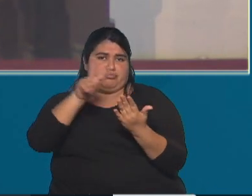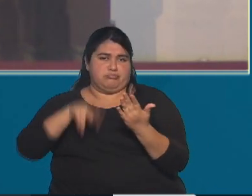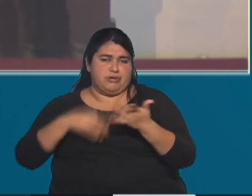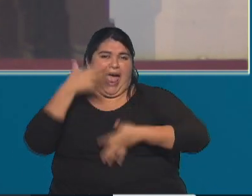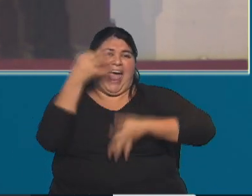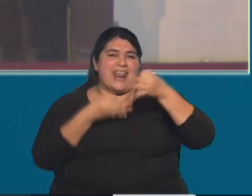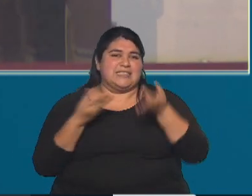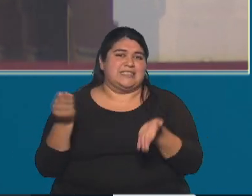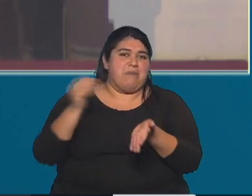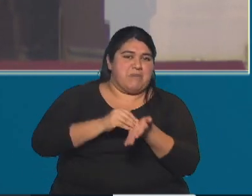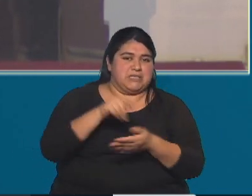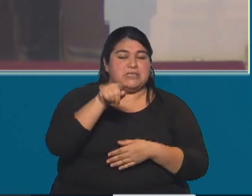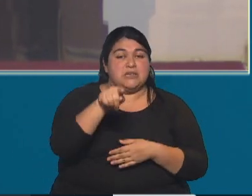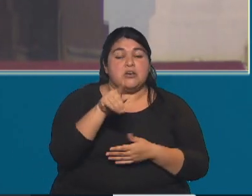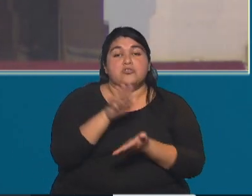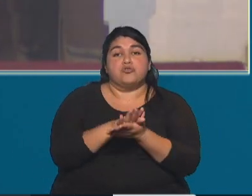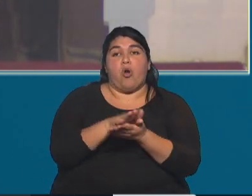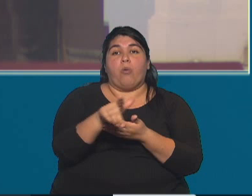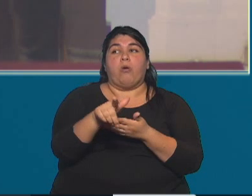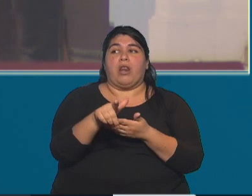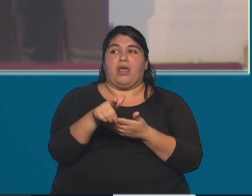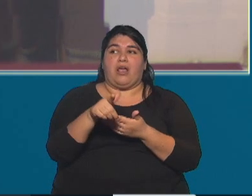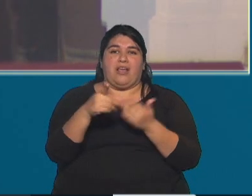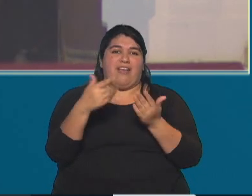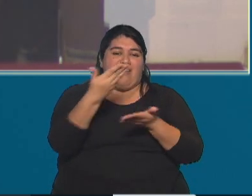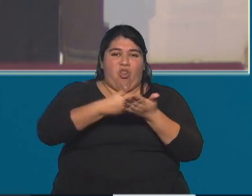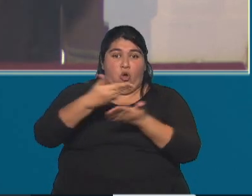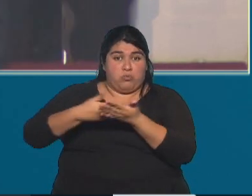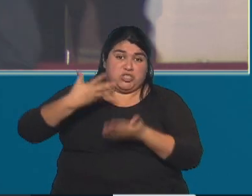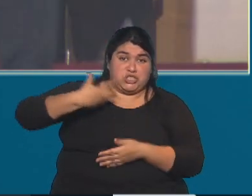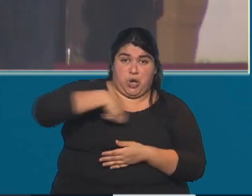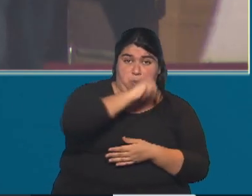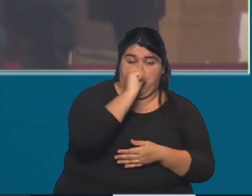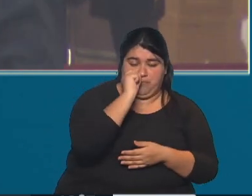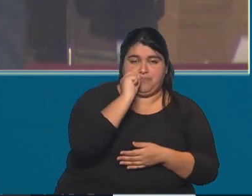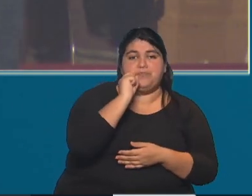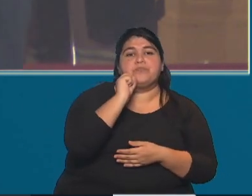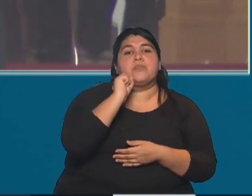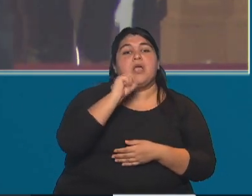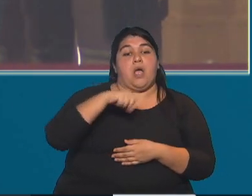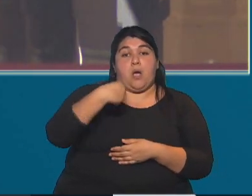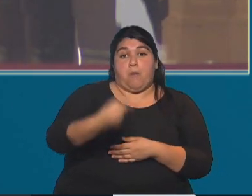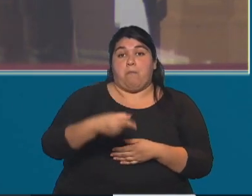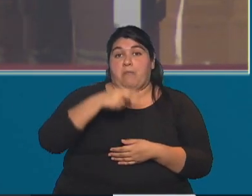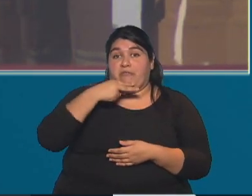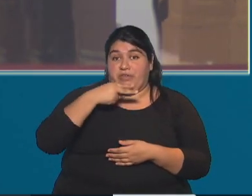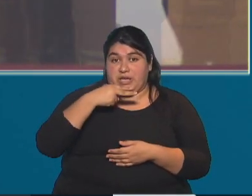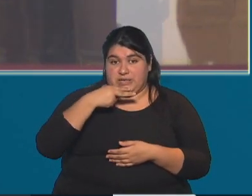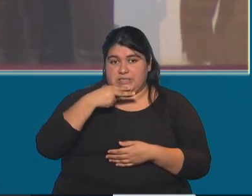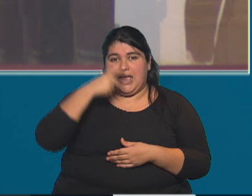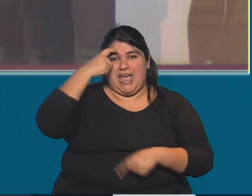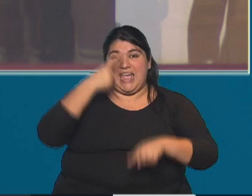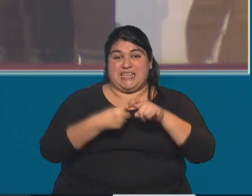un nuevo pedido de entrega de esa documentación y se la llevó y citó para el viernes al